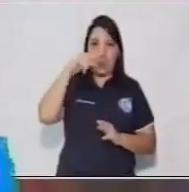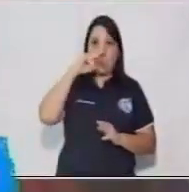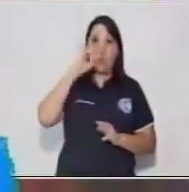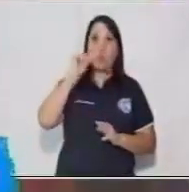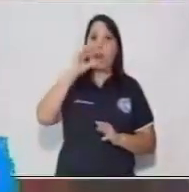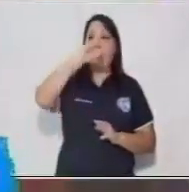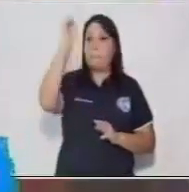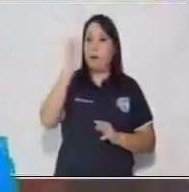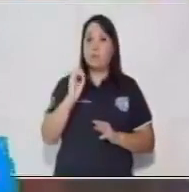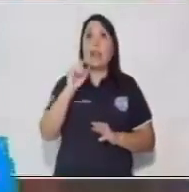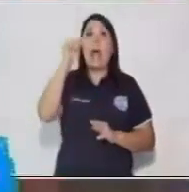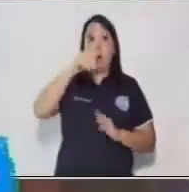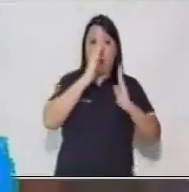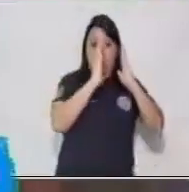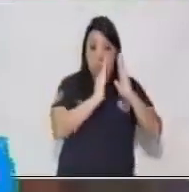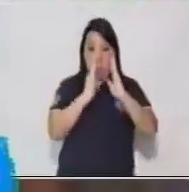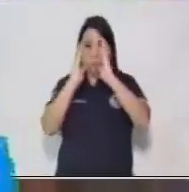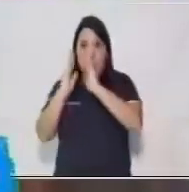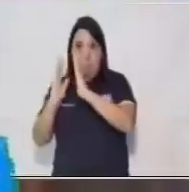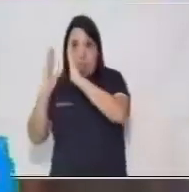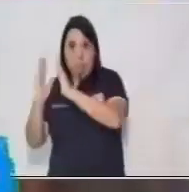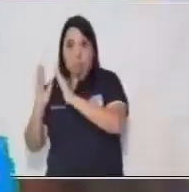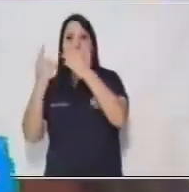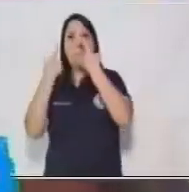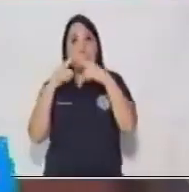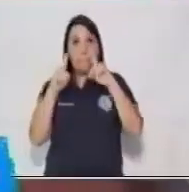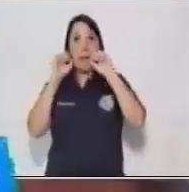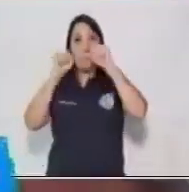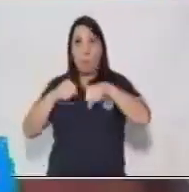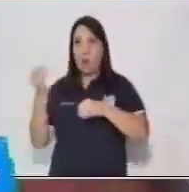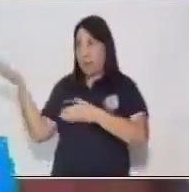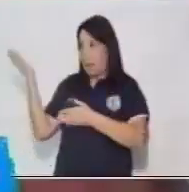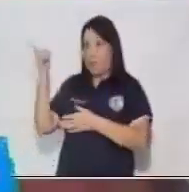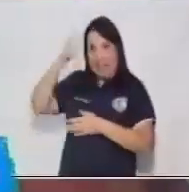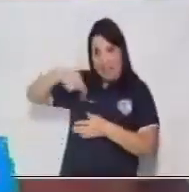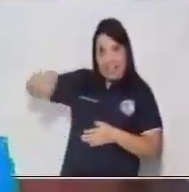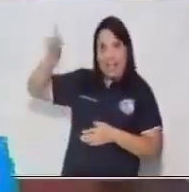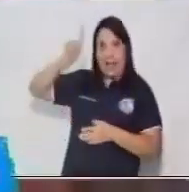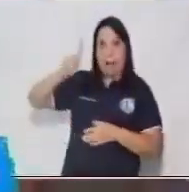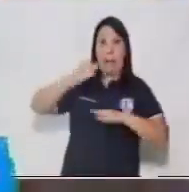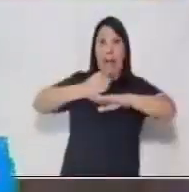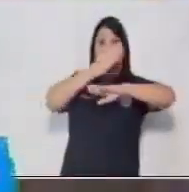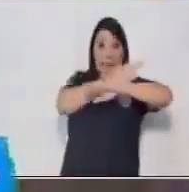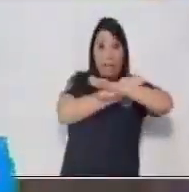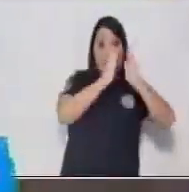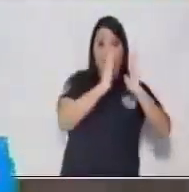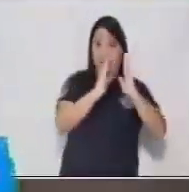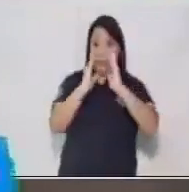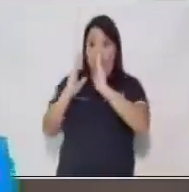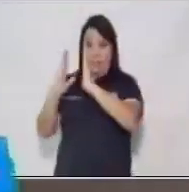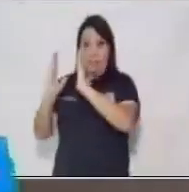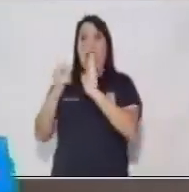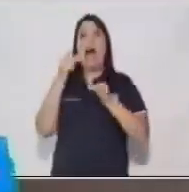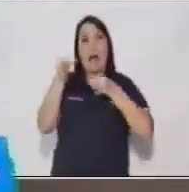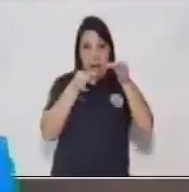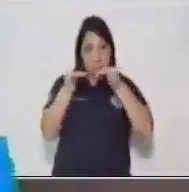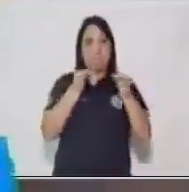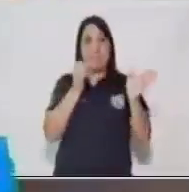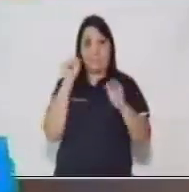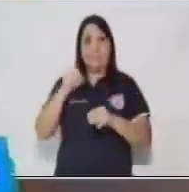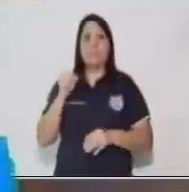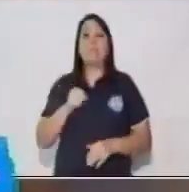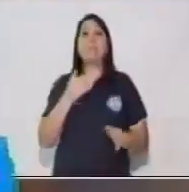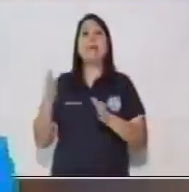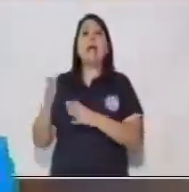pasos para poder llegar a nuestro diagrama. Los pasos